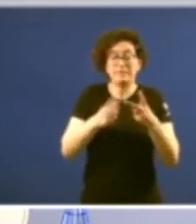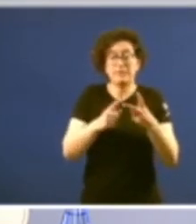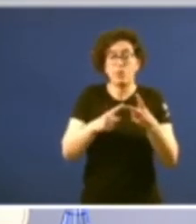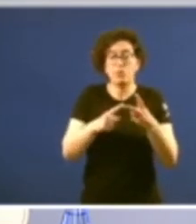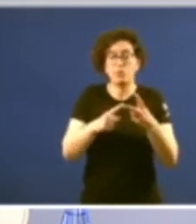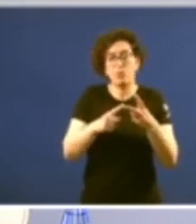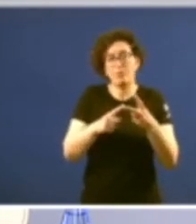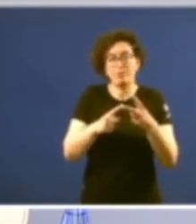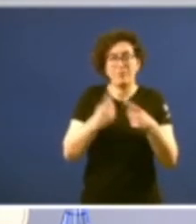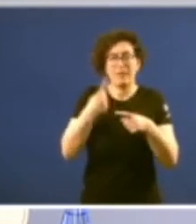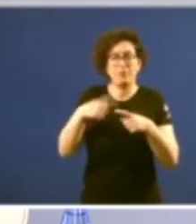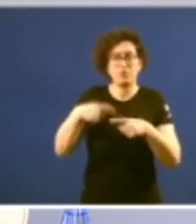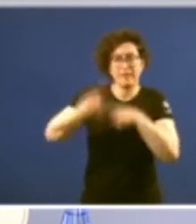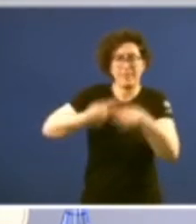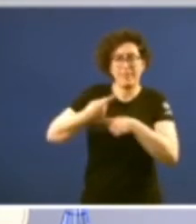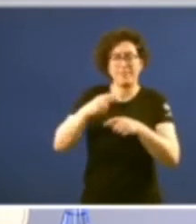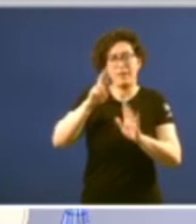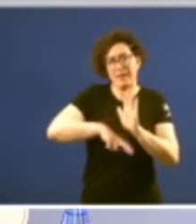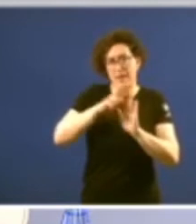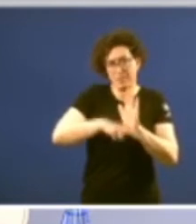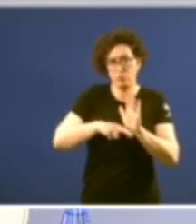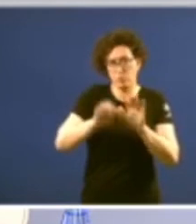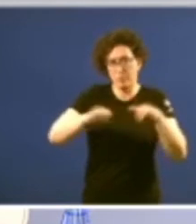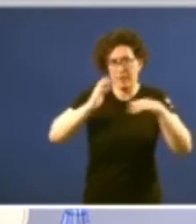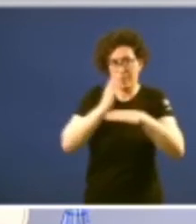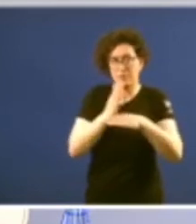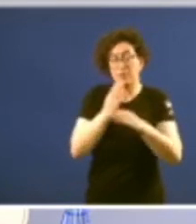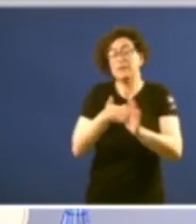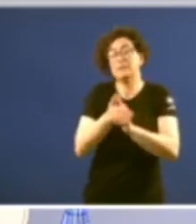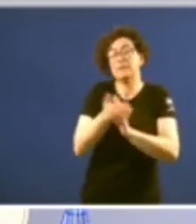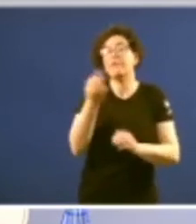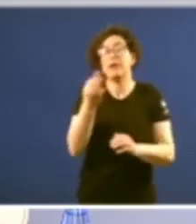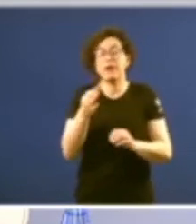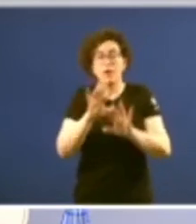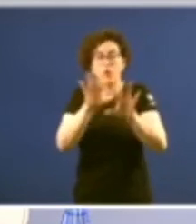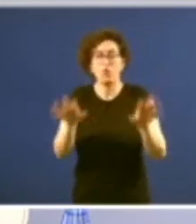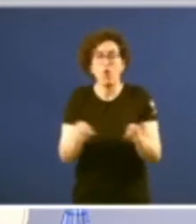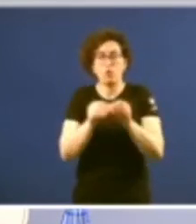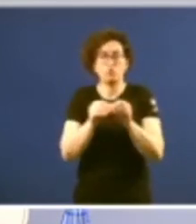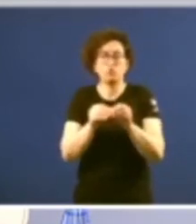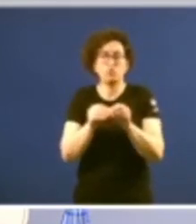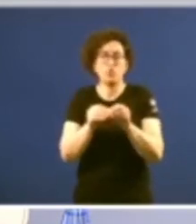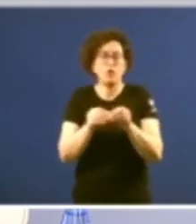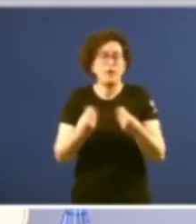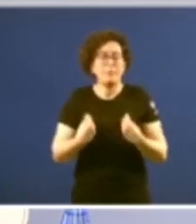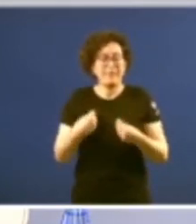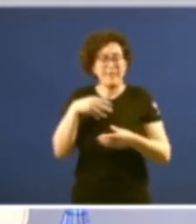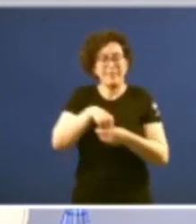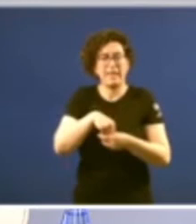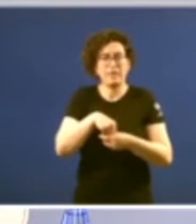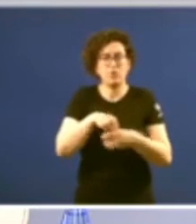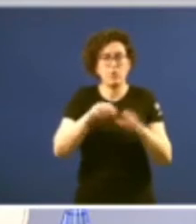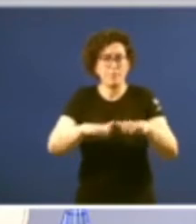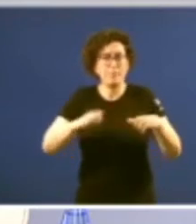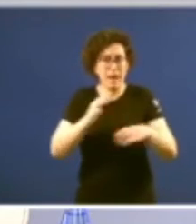tradicional do régime parlamentario tratase da conclusión da vida do Parlamento antes do